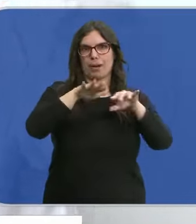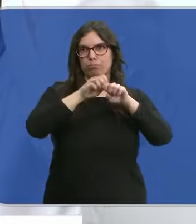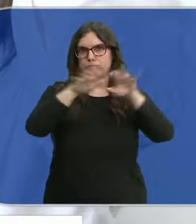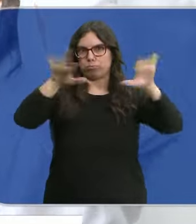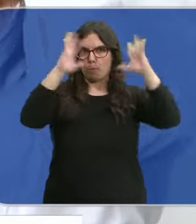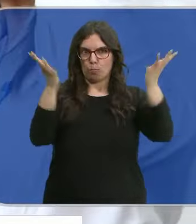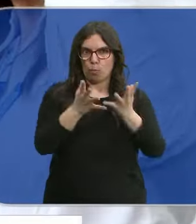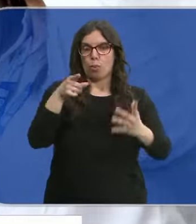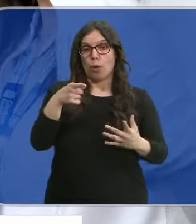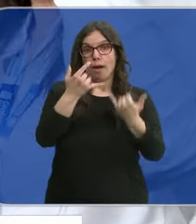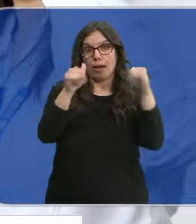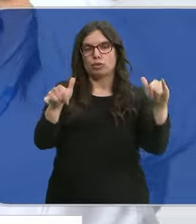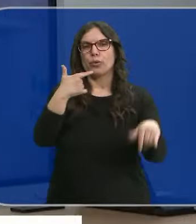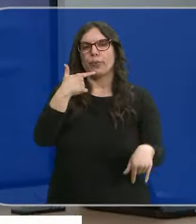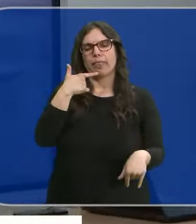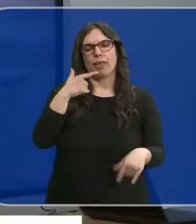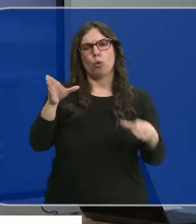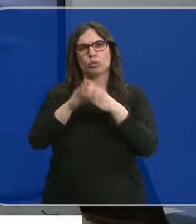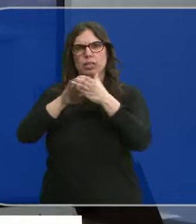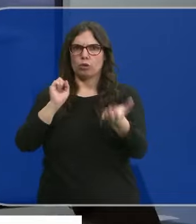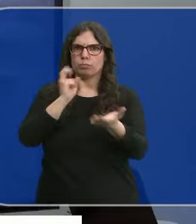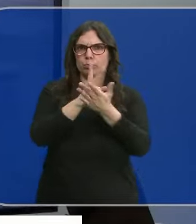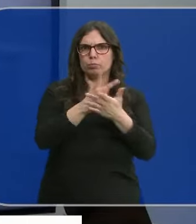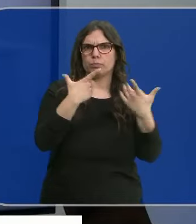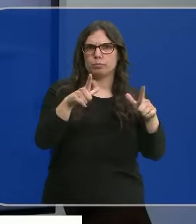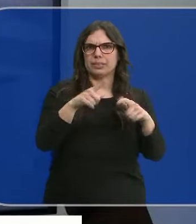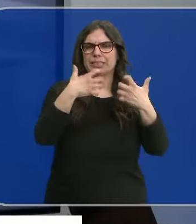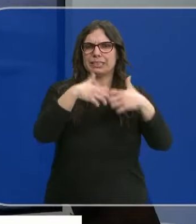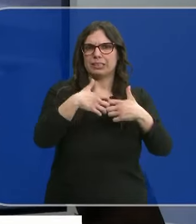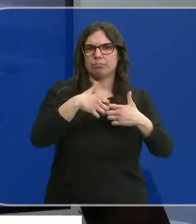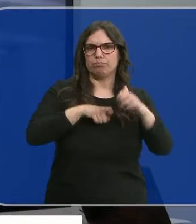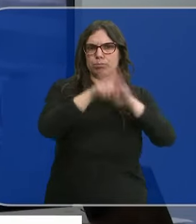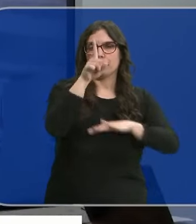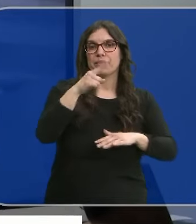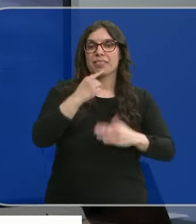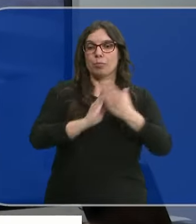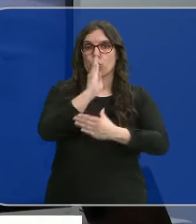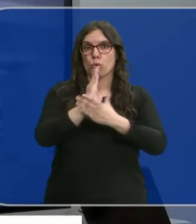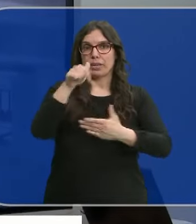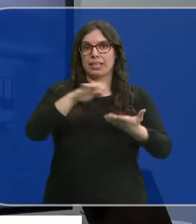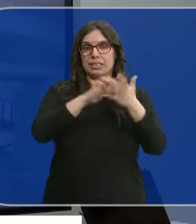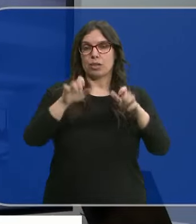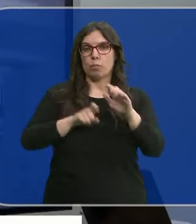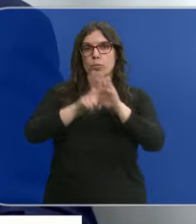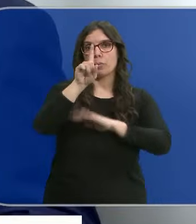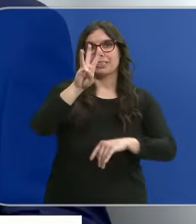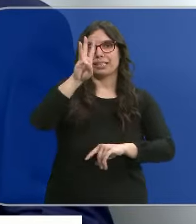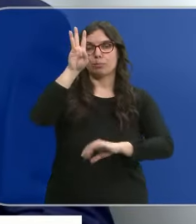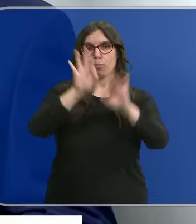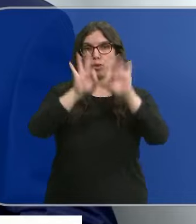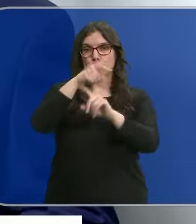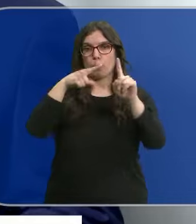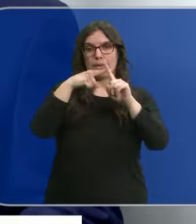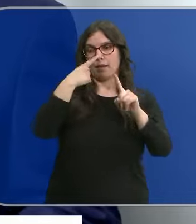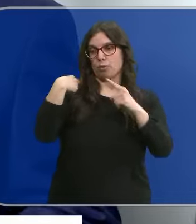Ejecutivo Regional ha destacado la apuesta de la Junta por el sector industrial. La producción en Castilla y León, dice, creció un 3% de media el año pasado